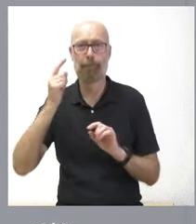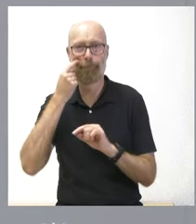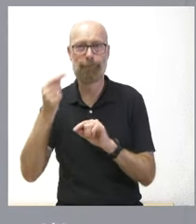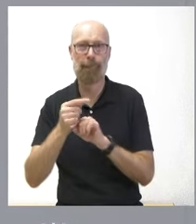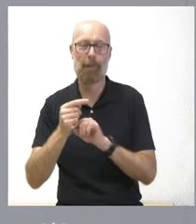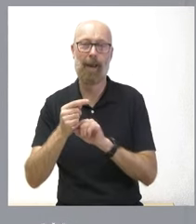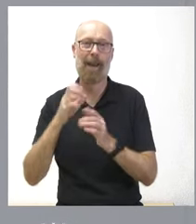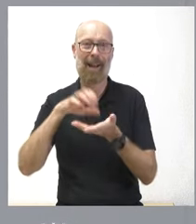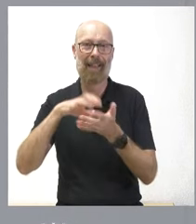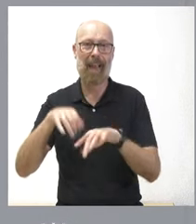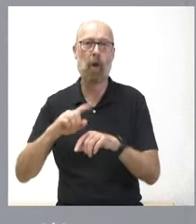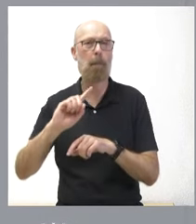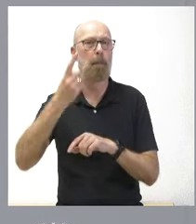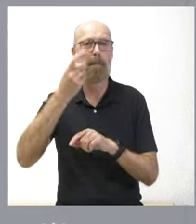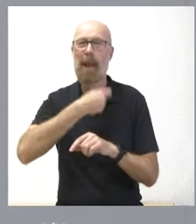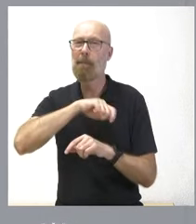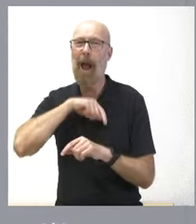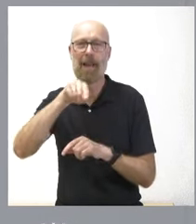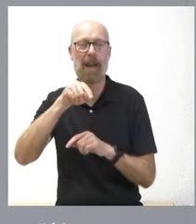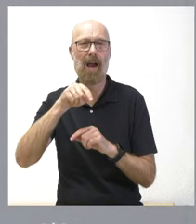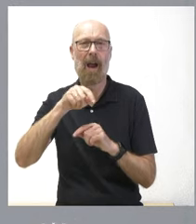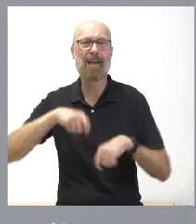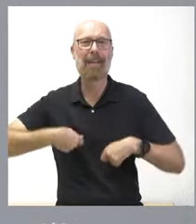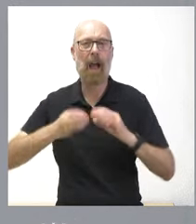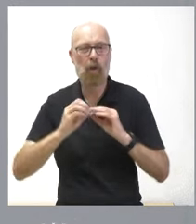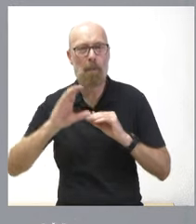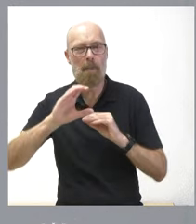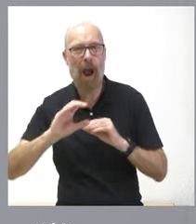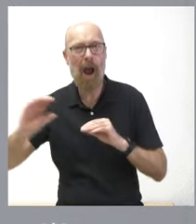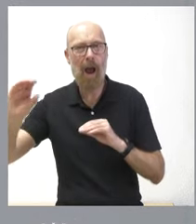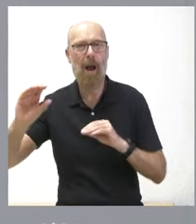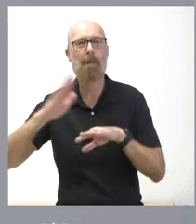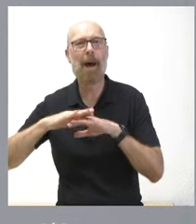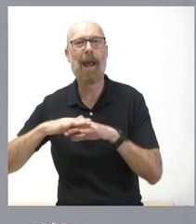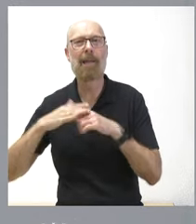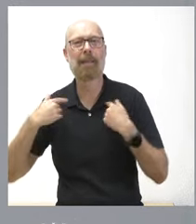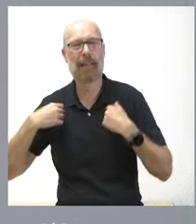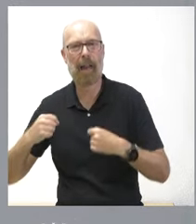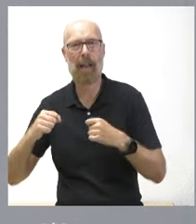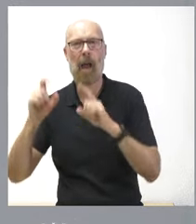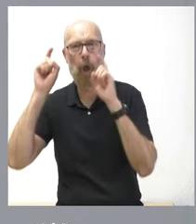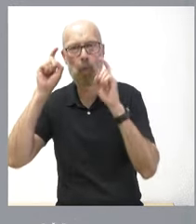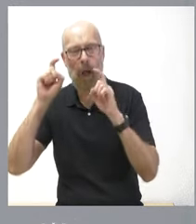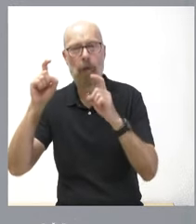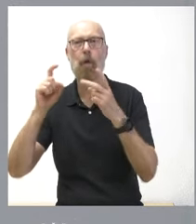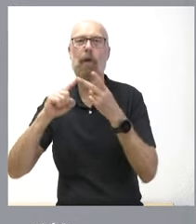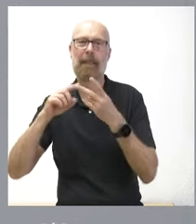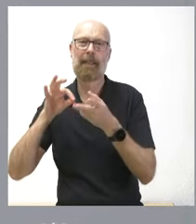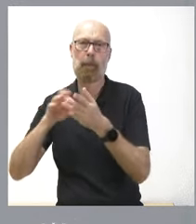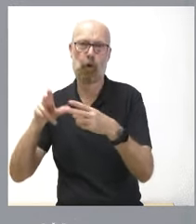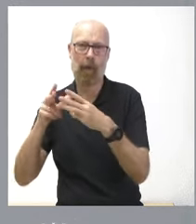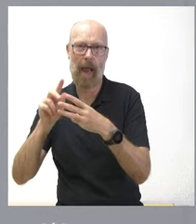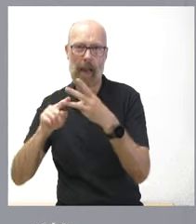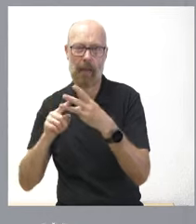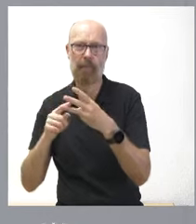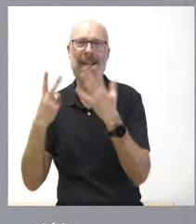en gasto en porcentaje de gasto en sanidad, educación y servicios sociales siete puntos por encima de la media